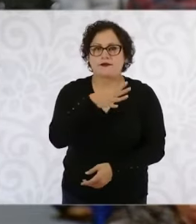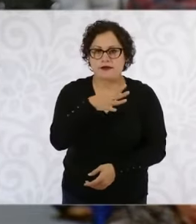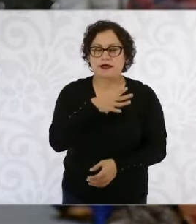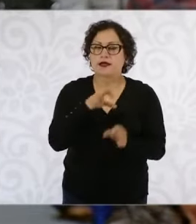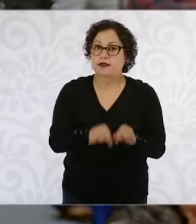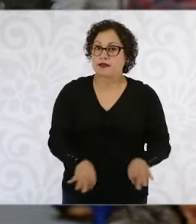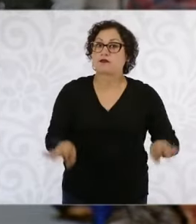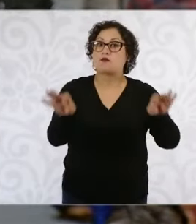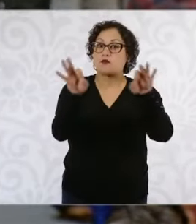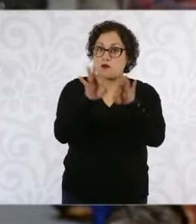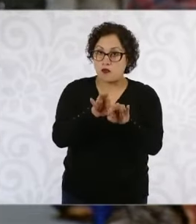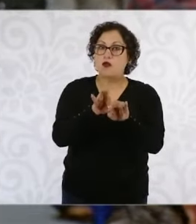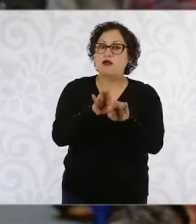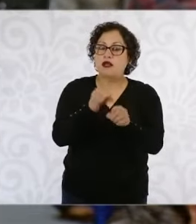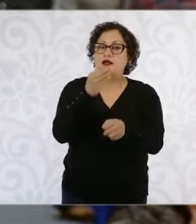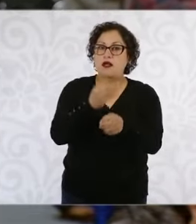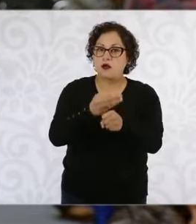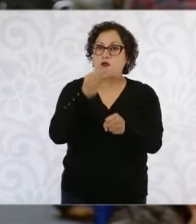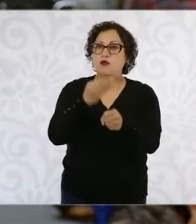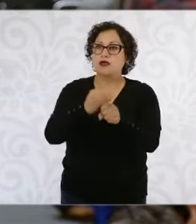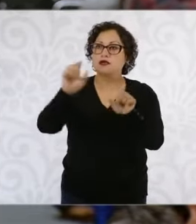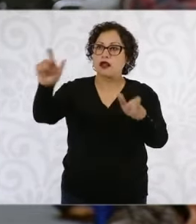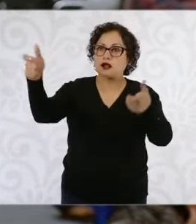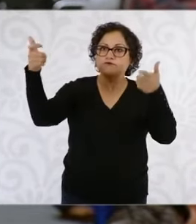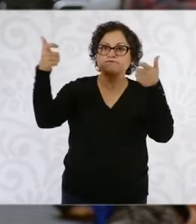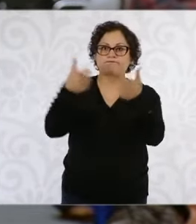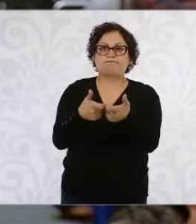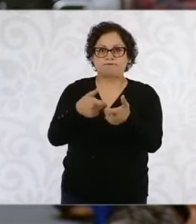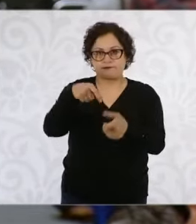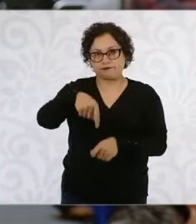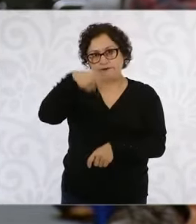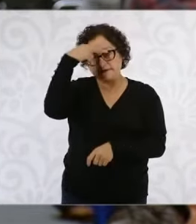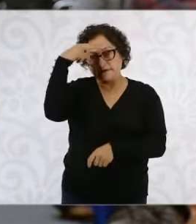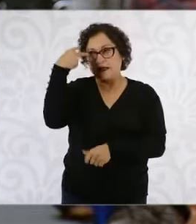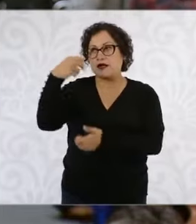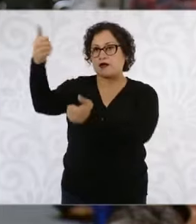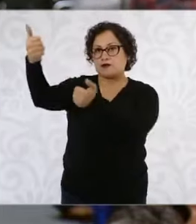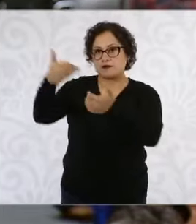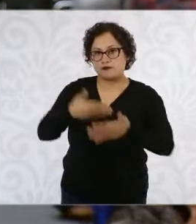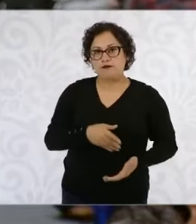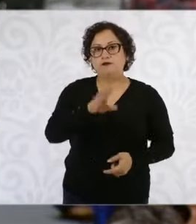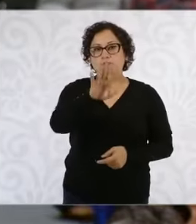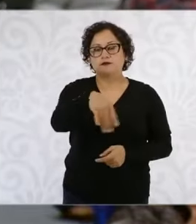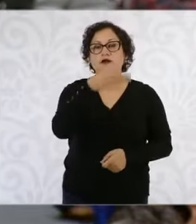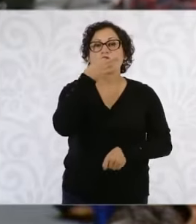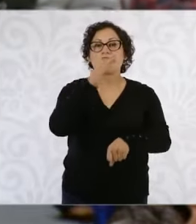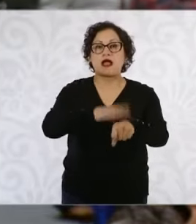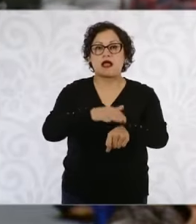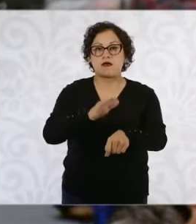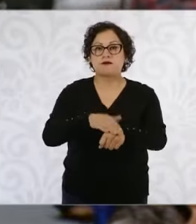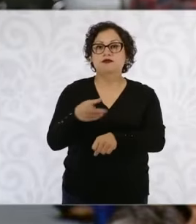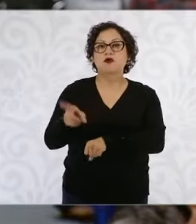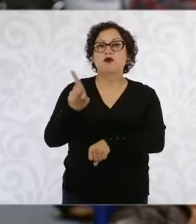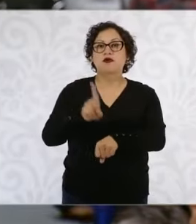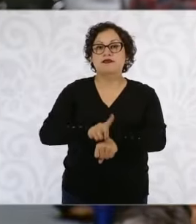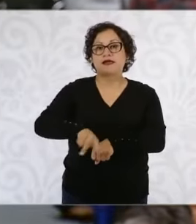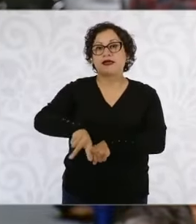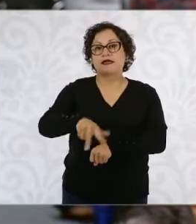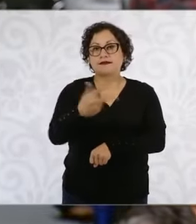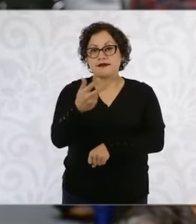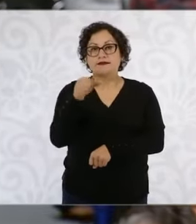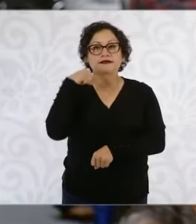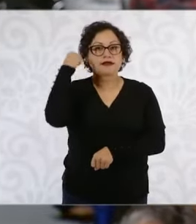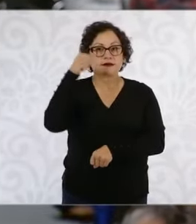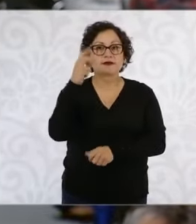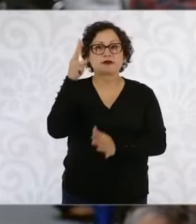inversiones que se están realizando precisamente aquí en México. Le comparto que el próximo 13 de abril del 2025 se